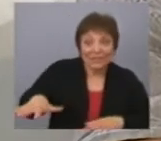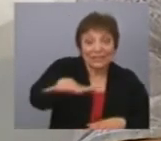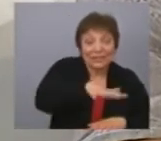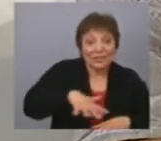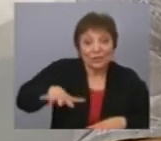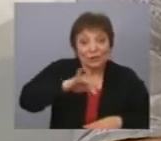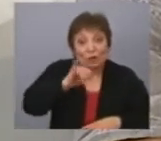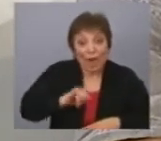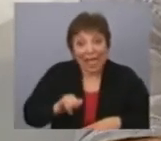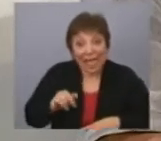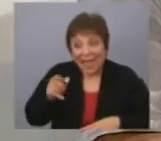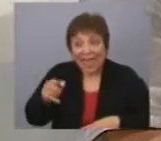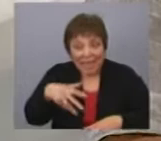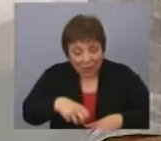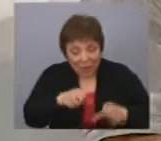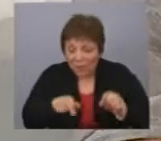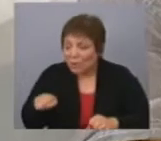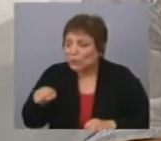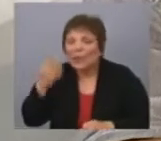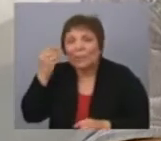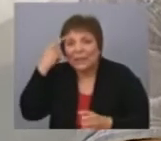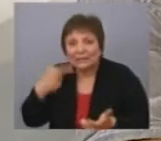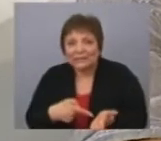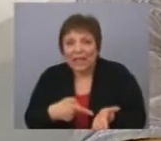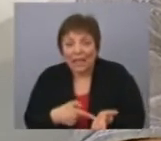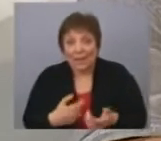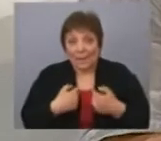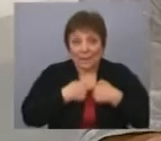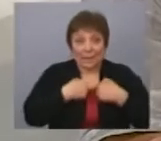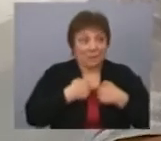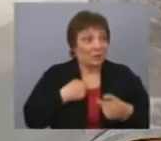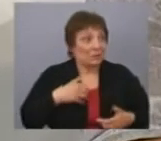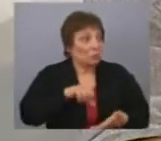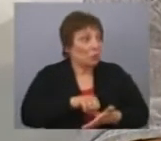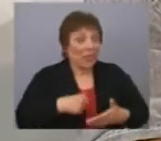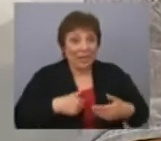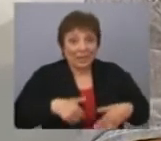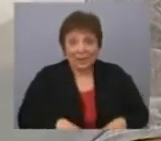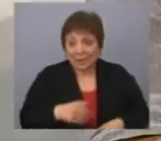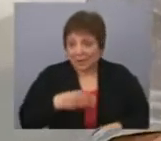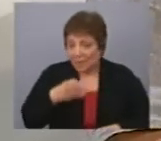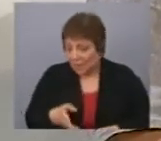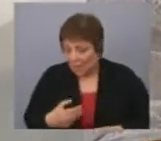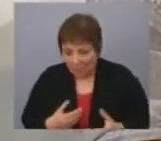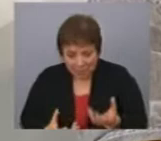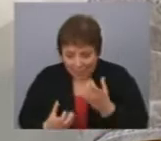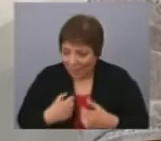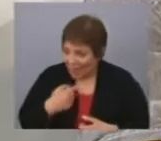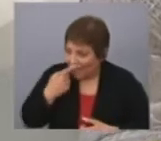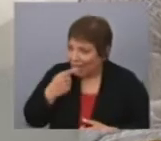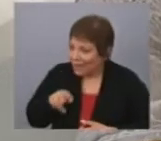estos lugares que para nosotros, inclusive para mí, por lo pronto que vengo de la ciudad, es bastante particular, ¿no?